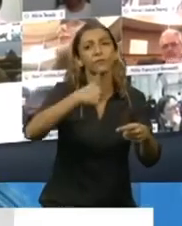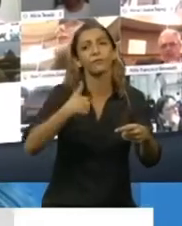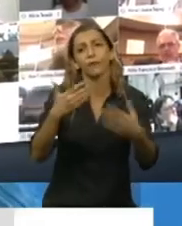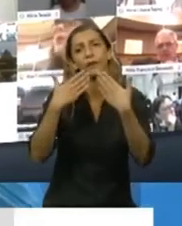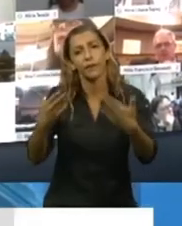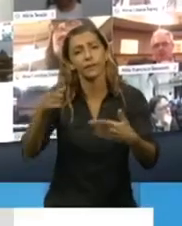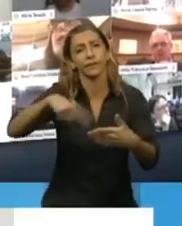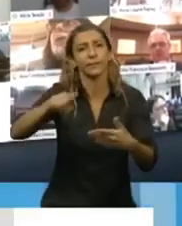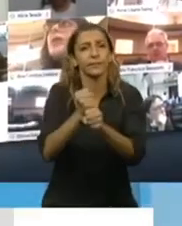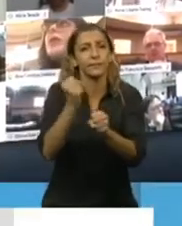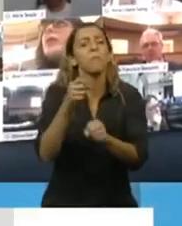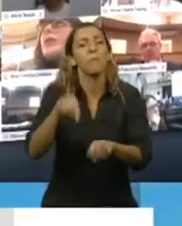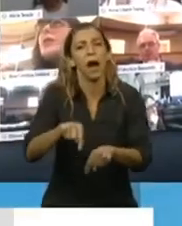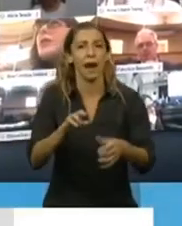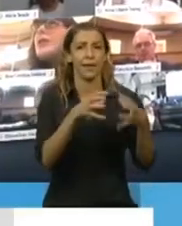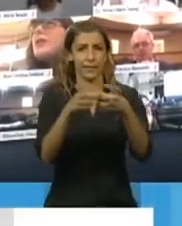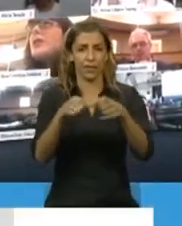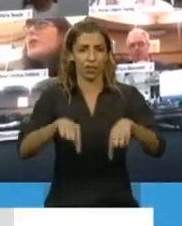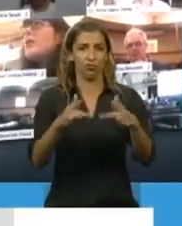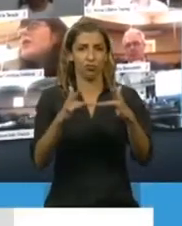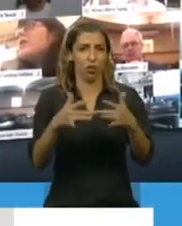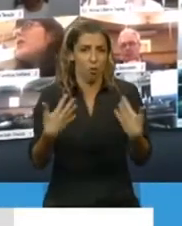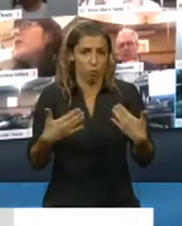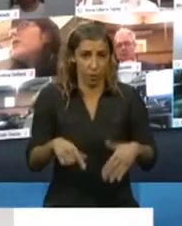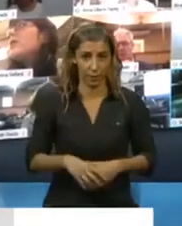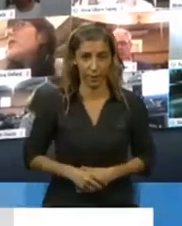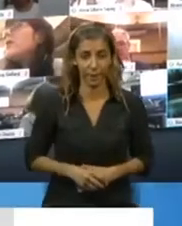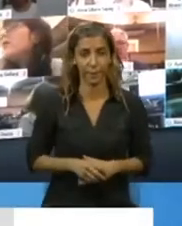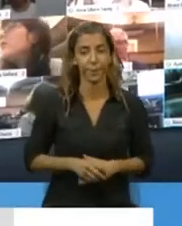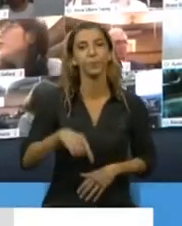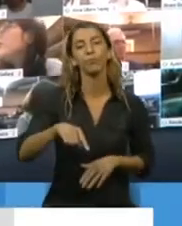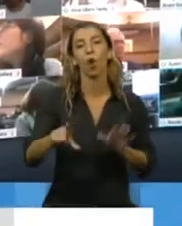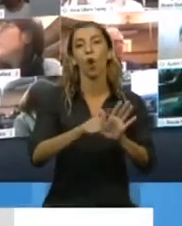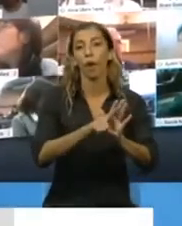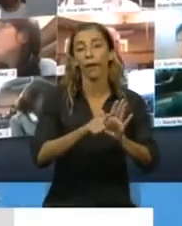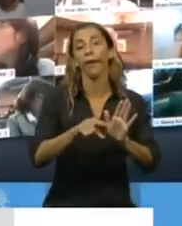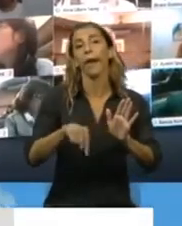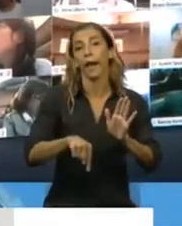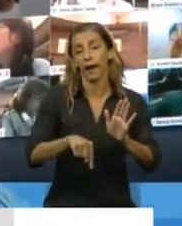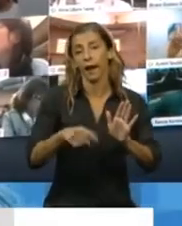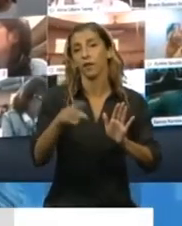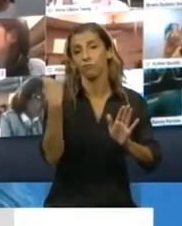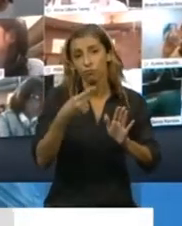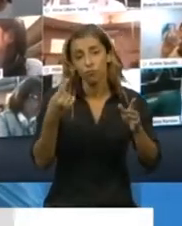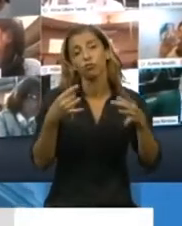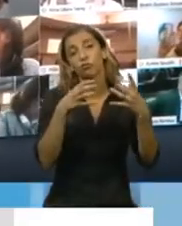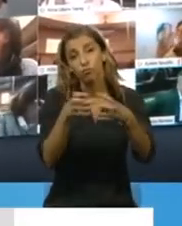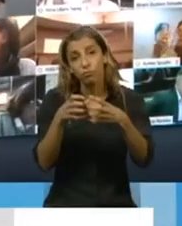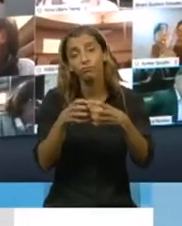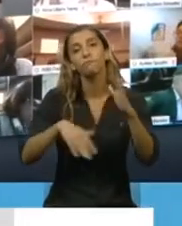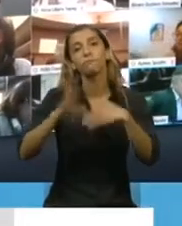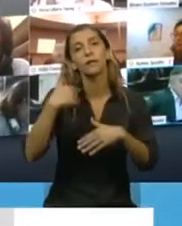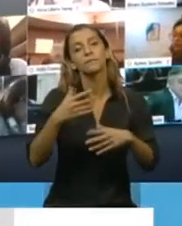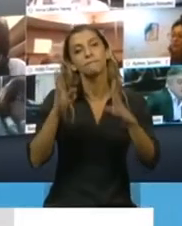este inicio de situación. En lo particular, la ley que nos convoca hoy tiene que ver con los sectores que